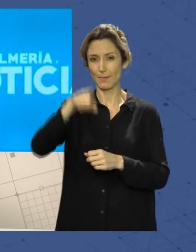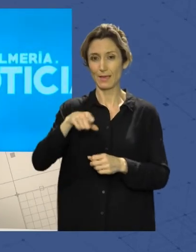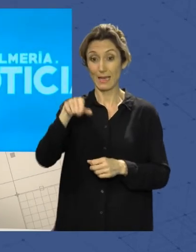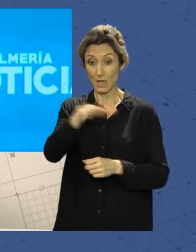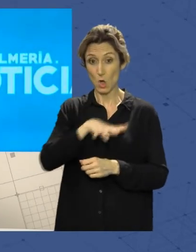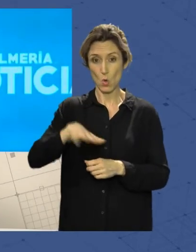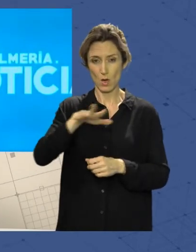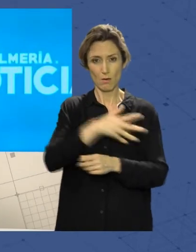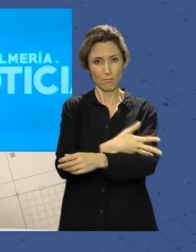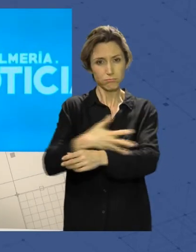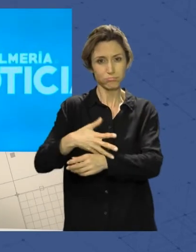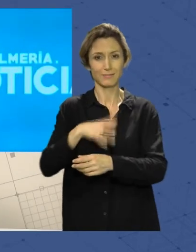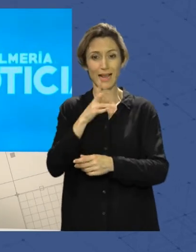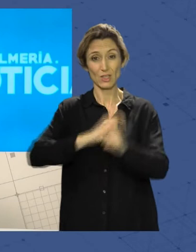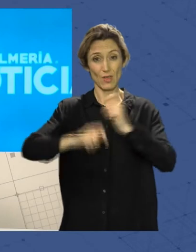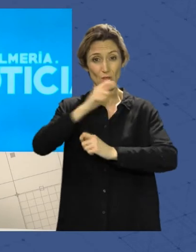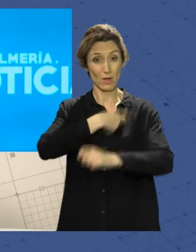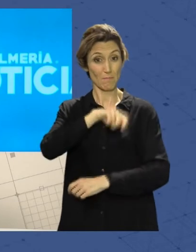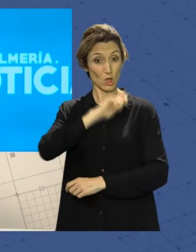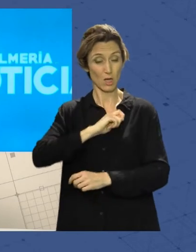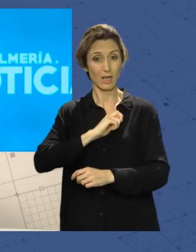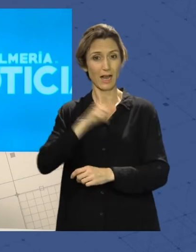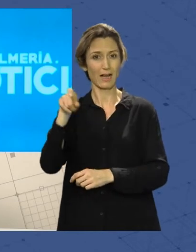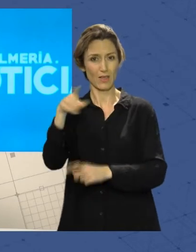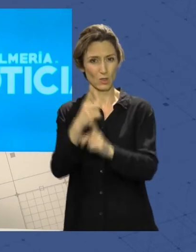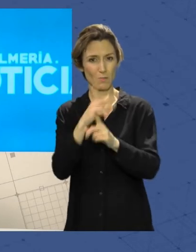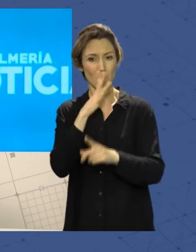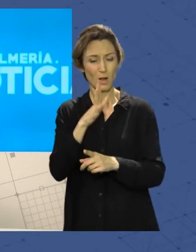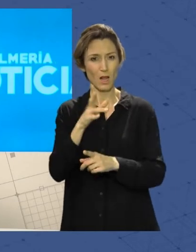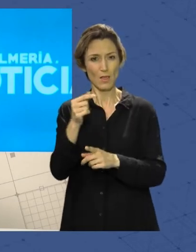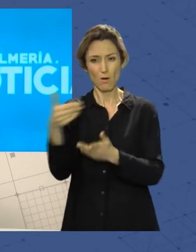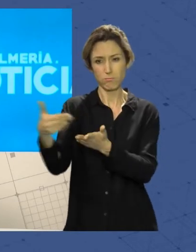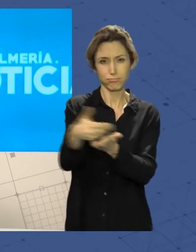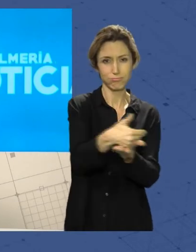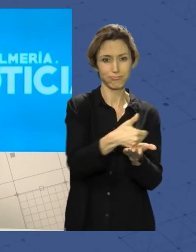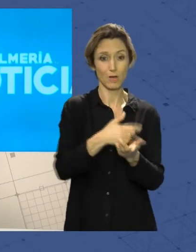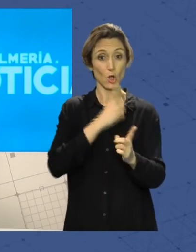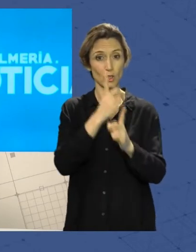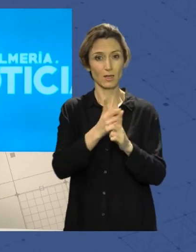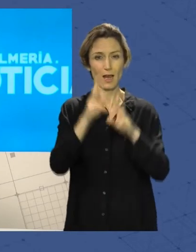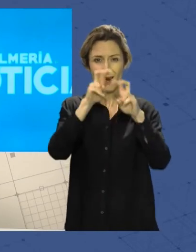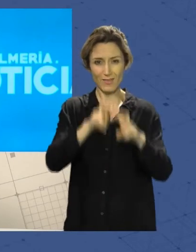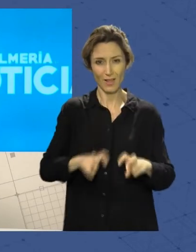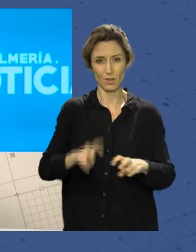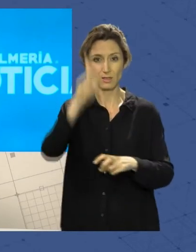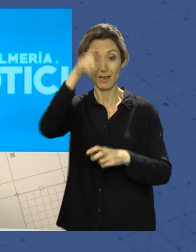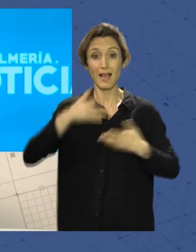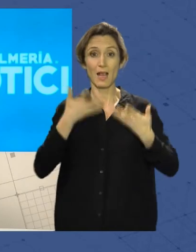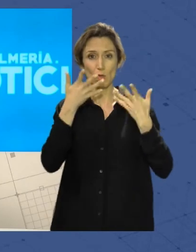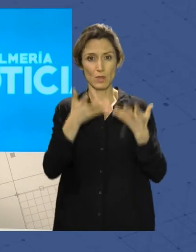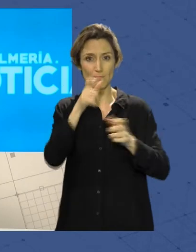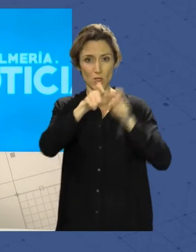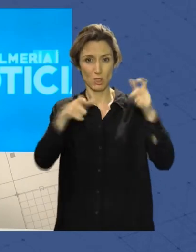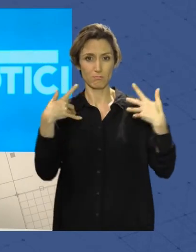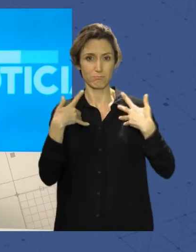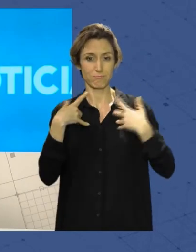acuestación de la Asociación Española contra el Cáncer para invertir y luchar en investigación y en ayudas a pacientes